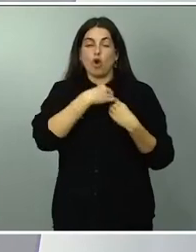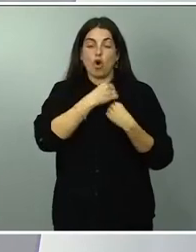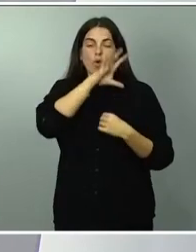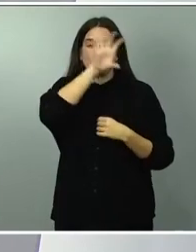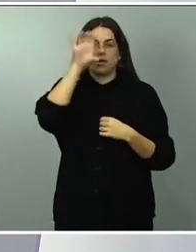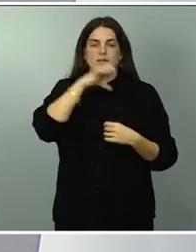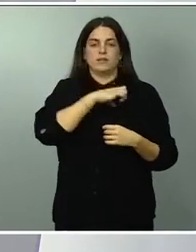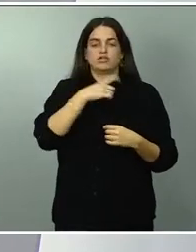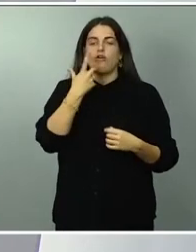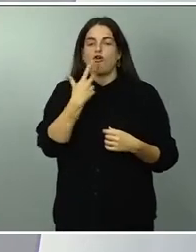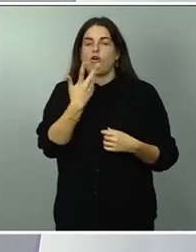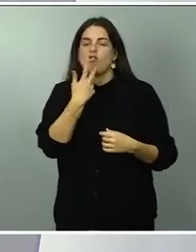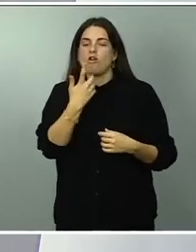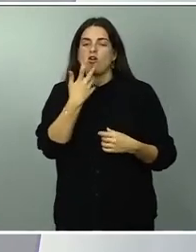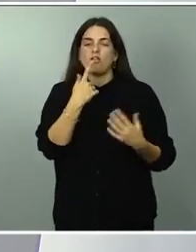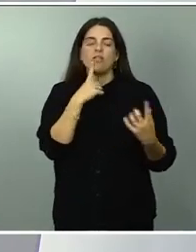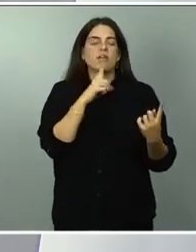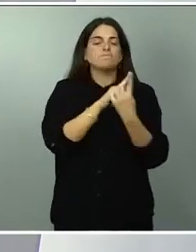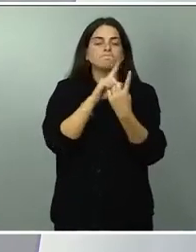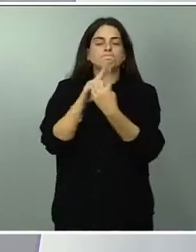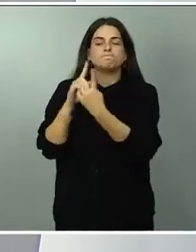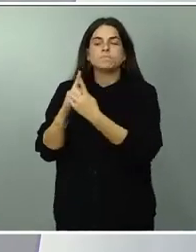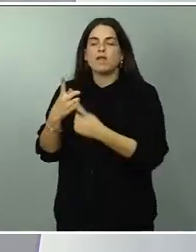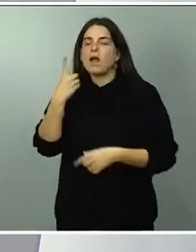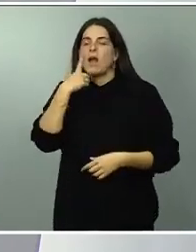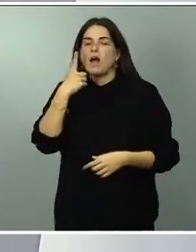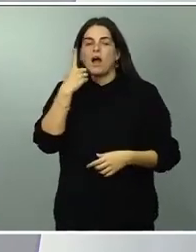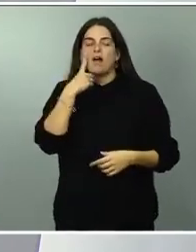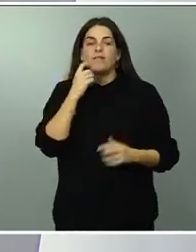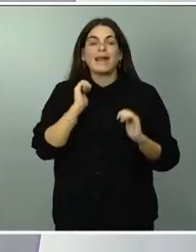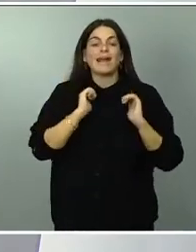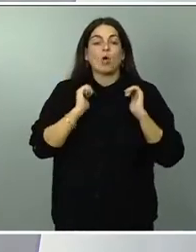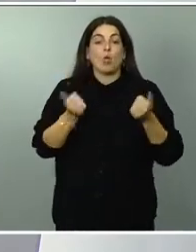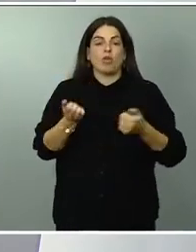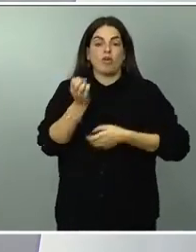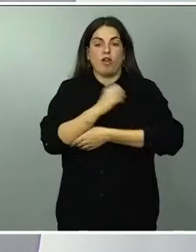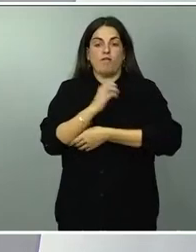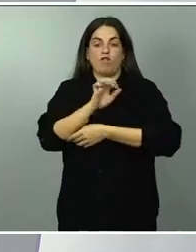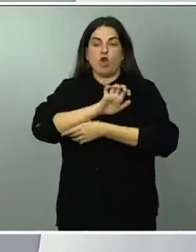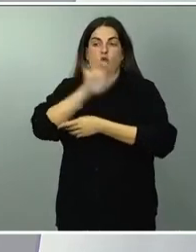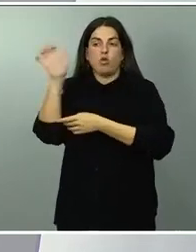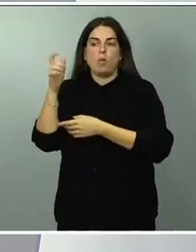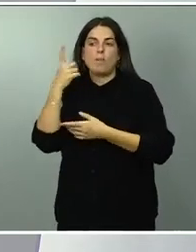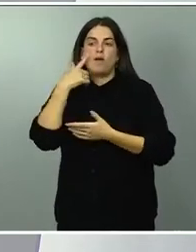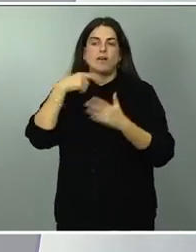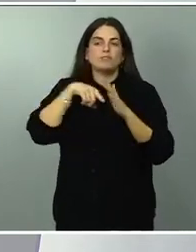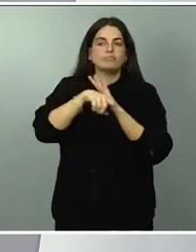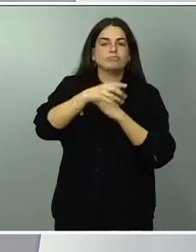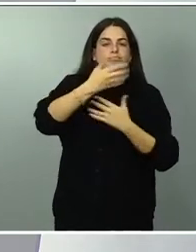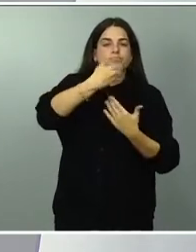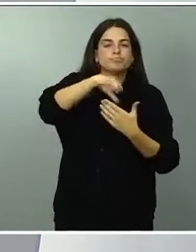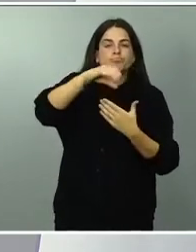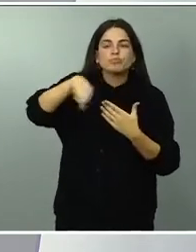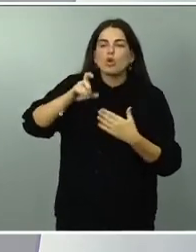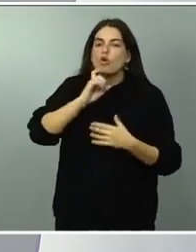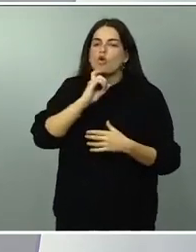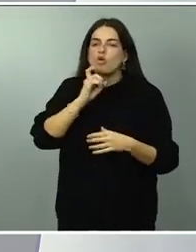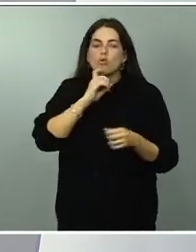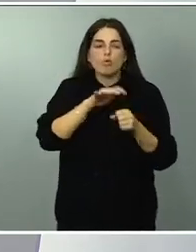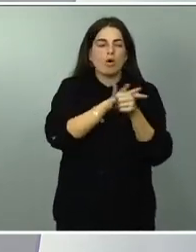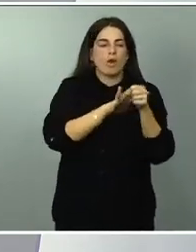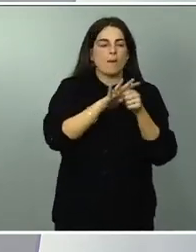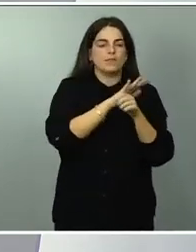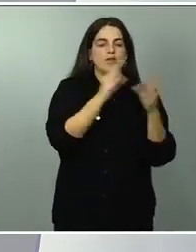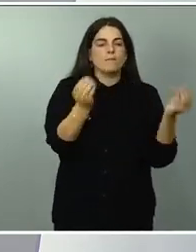cómo está comportándose la ejecución de los fondos europeos cuáles son las dificultades cuáles son los ámbitos de mejora y